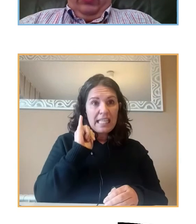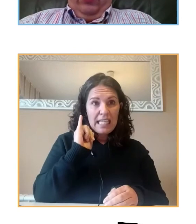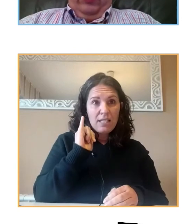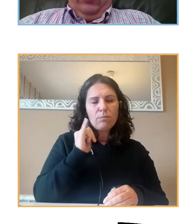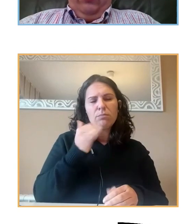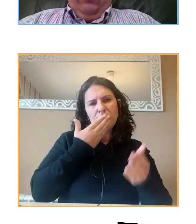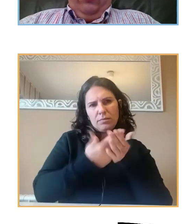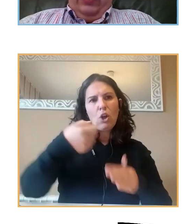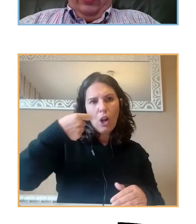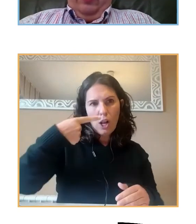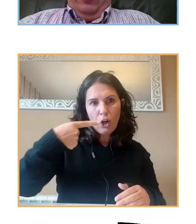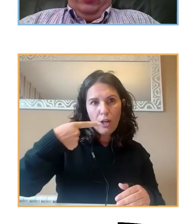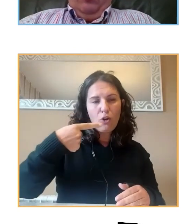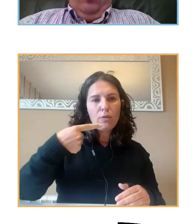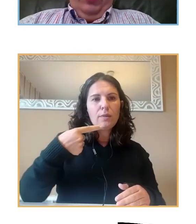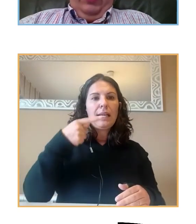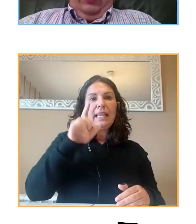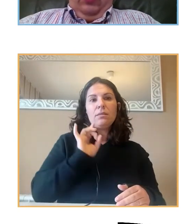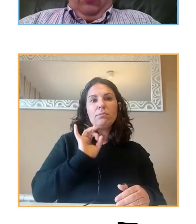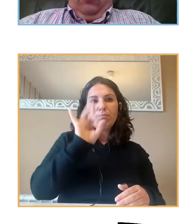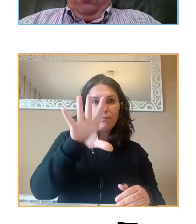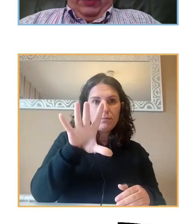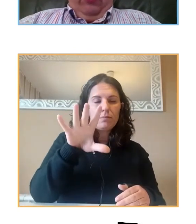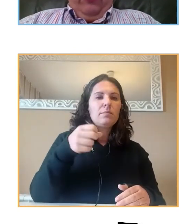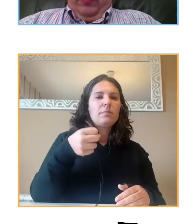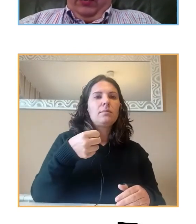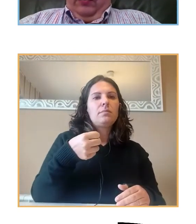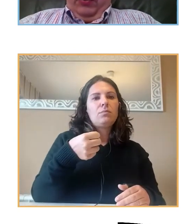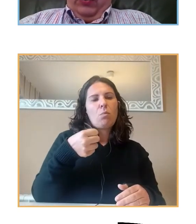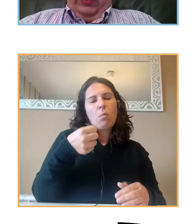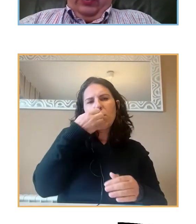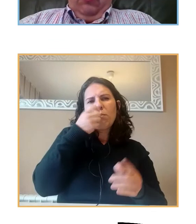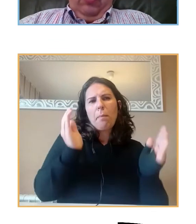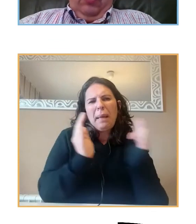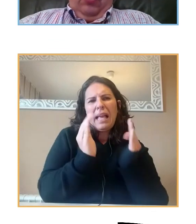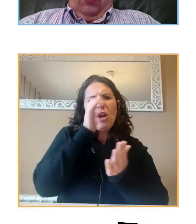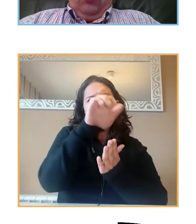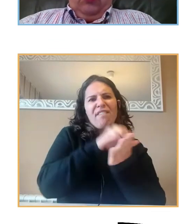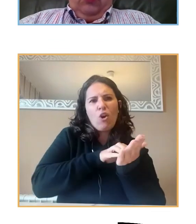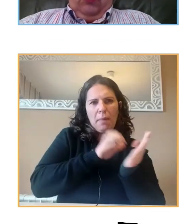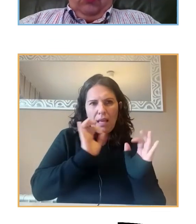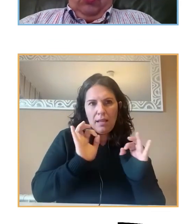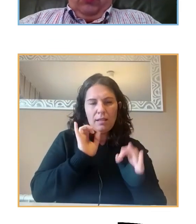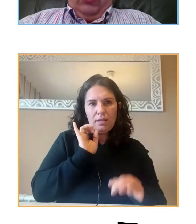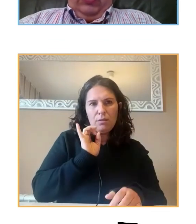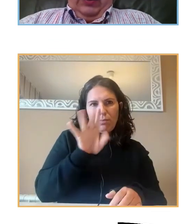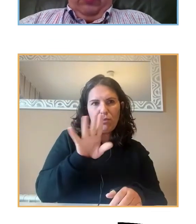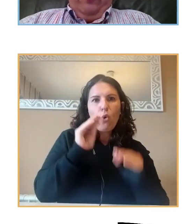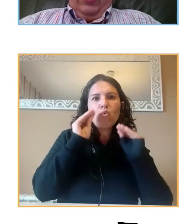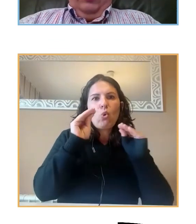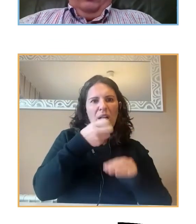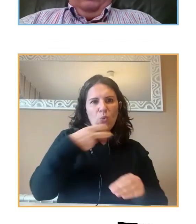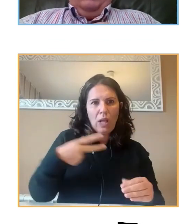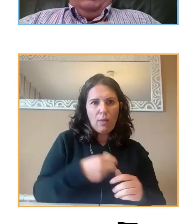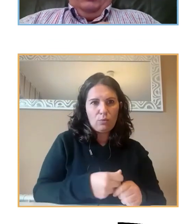dirección de correo electrónico y allí les remitíamos un pequeño informe personalizado con sus resultados.